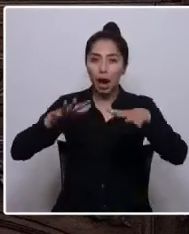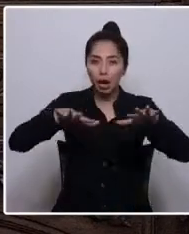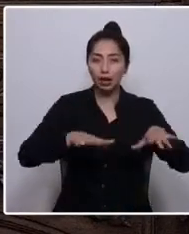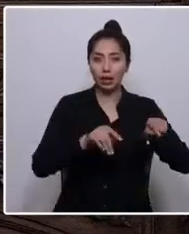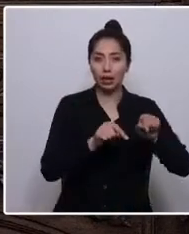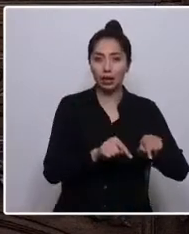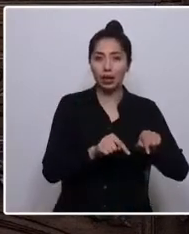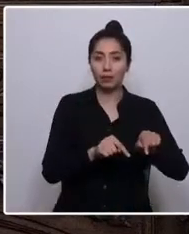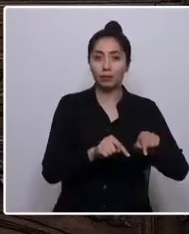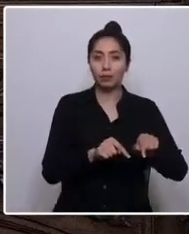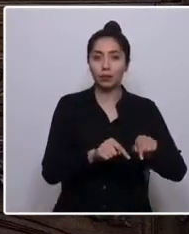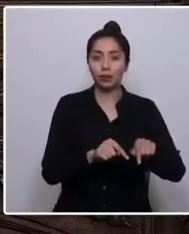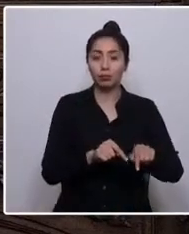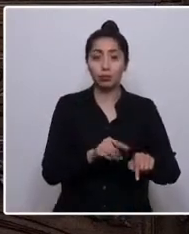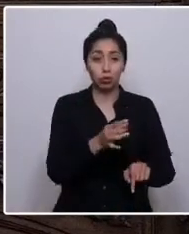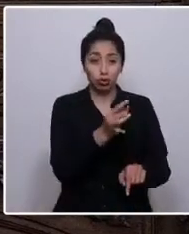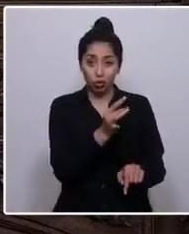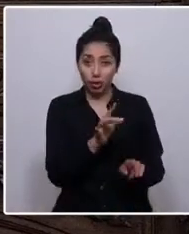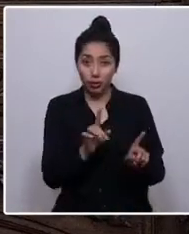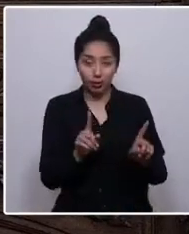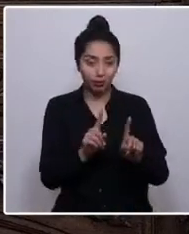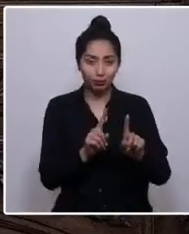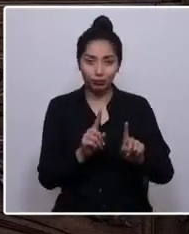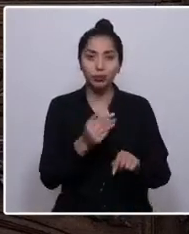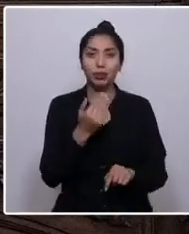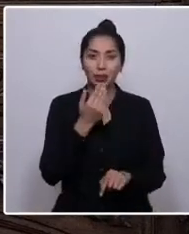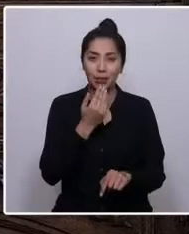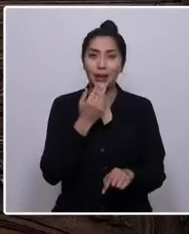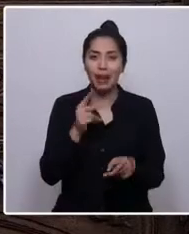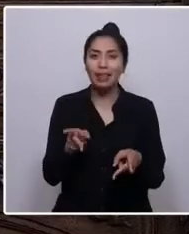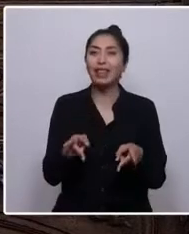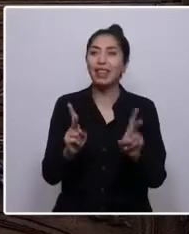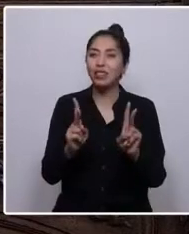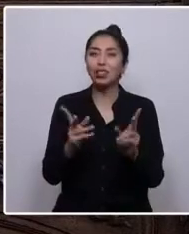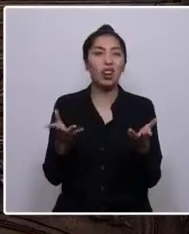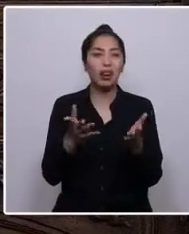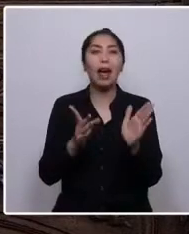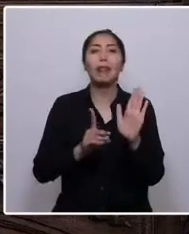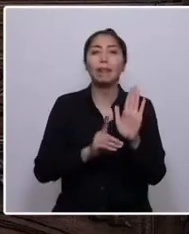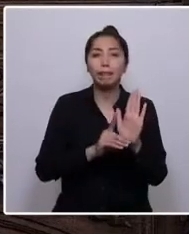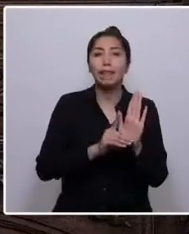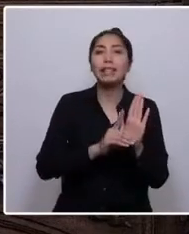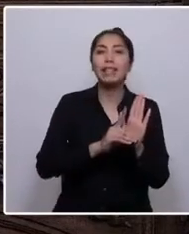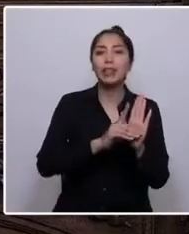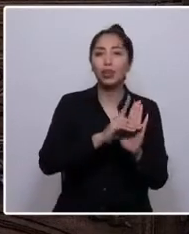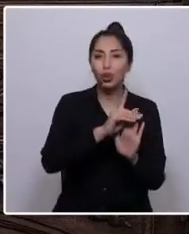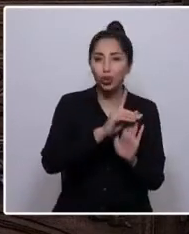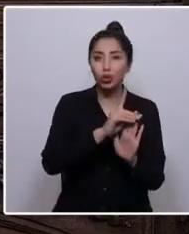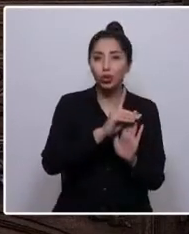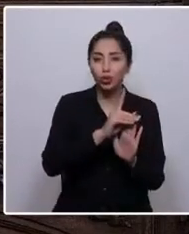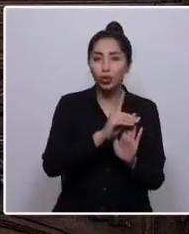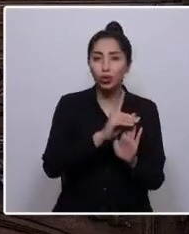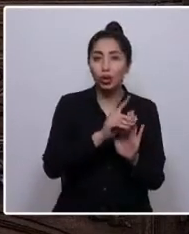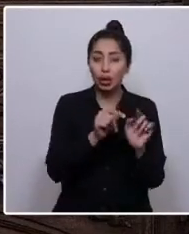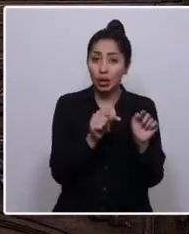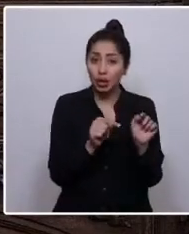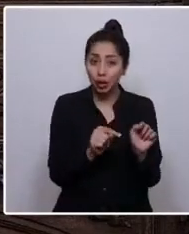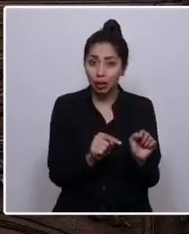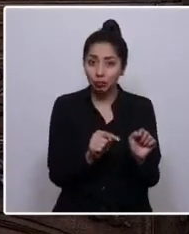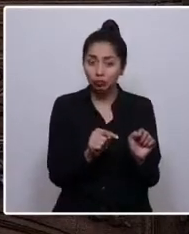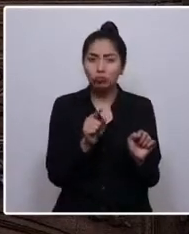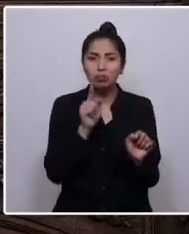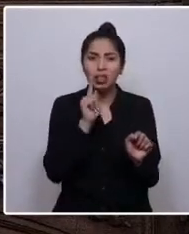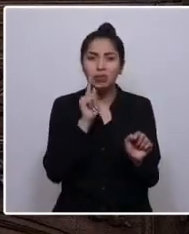Me refiero al derecho al desarrollo. El derecho al desarrollo que define las Naciones